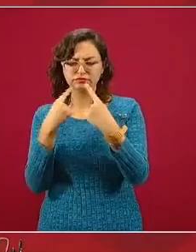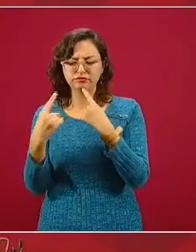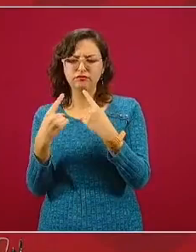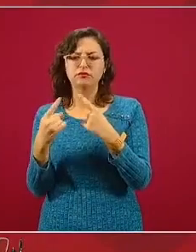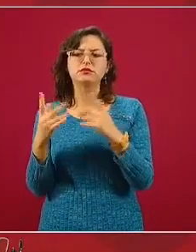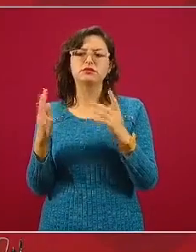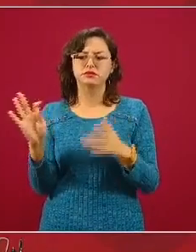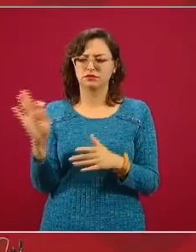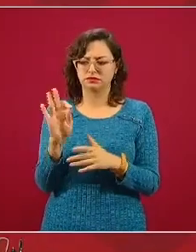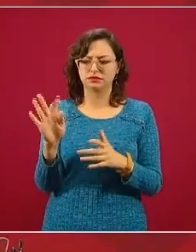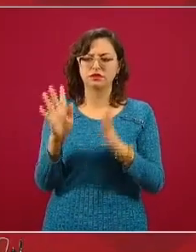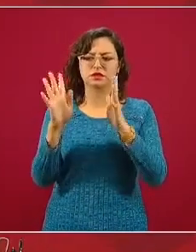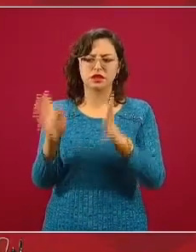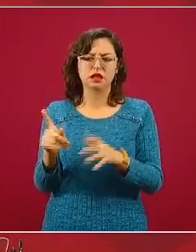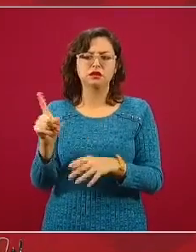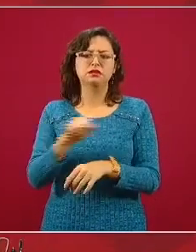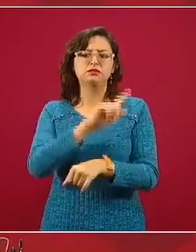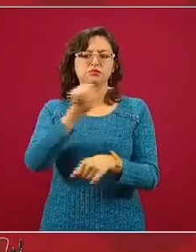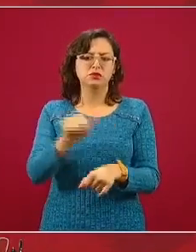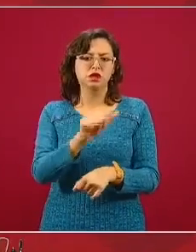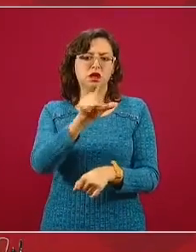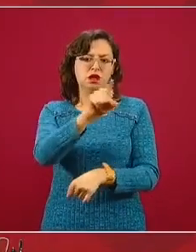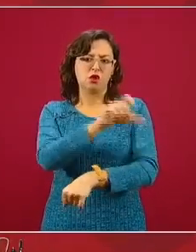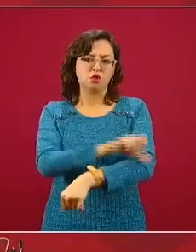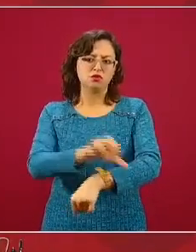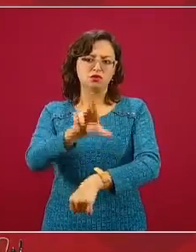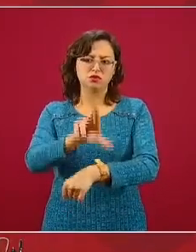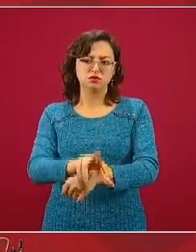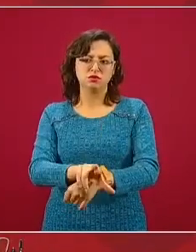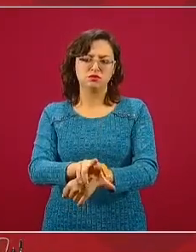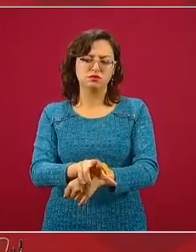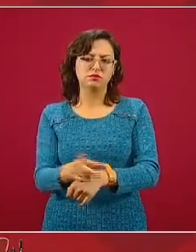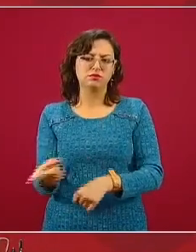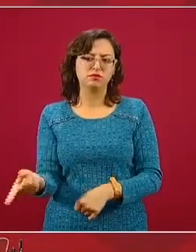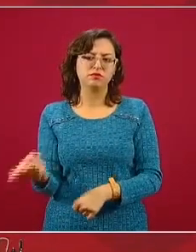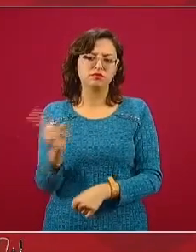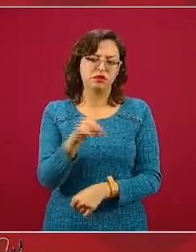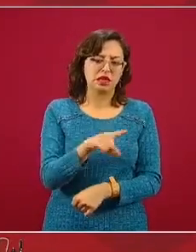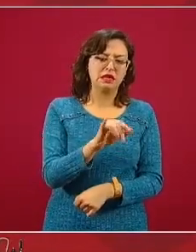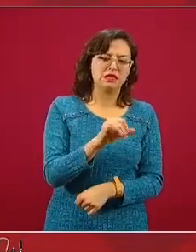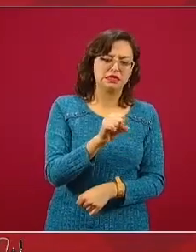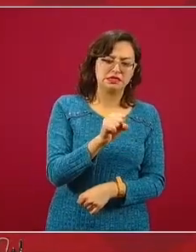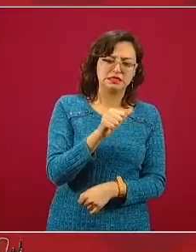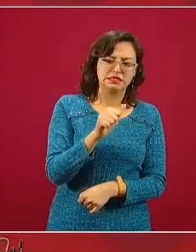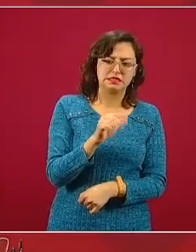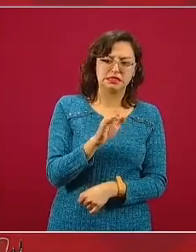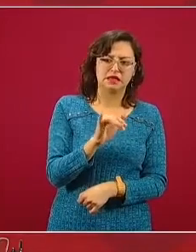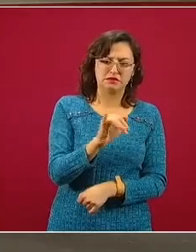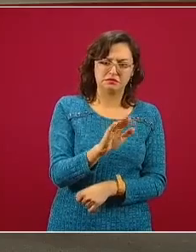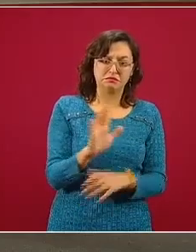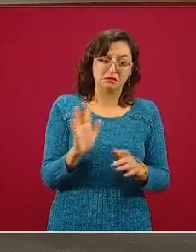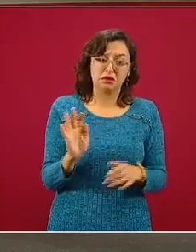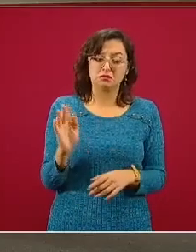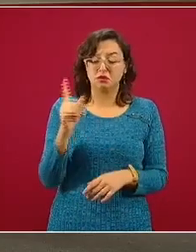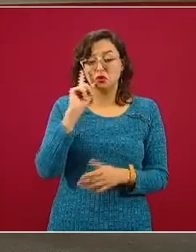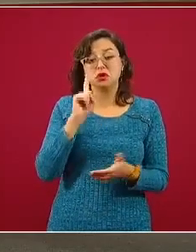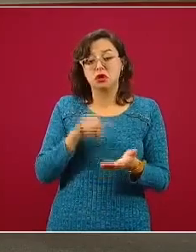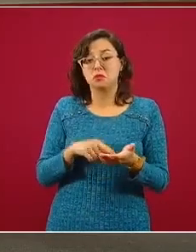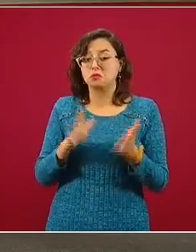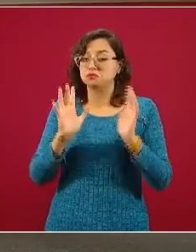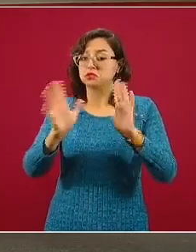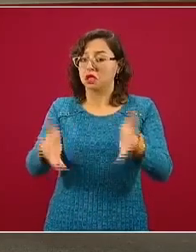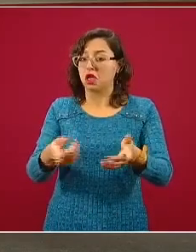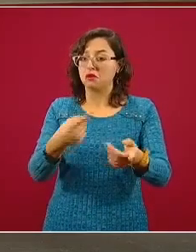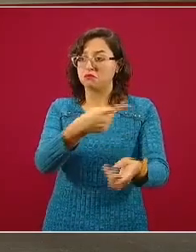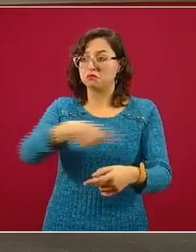y a su vez el coordinador de los institutos lo platique con el INSABI si no es que esto ya ocurrió. Gracias.